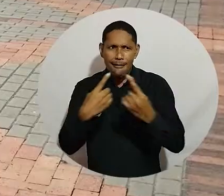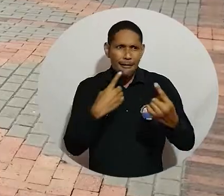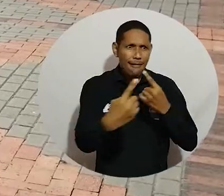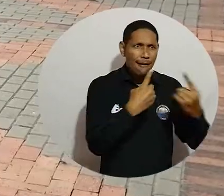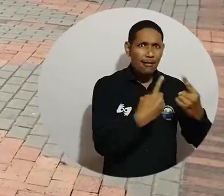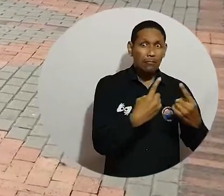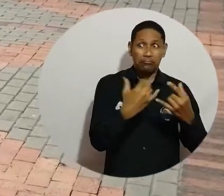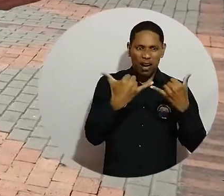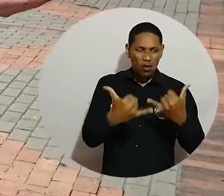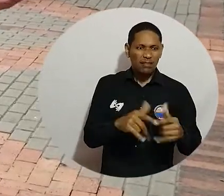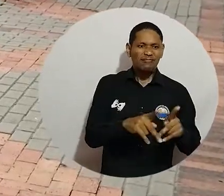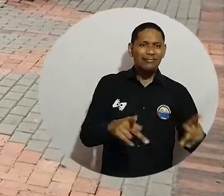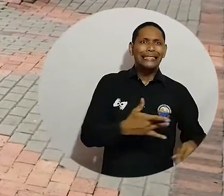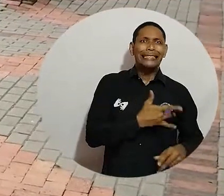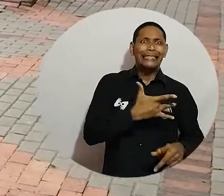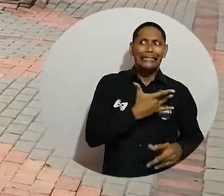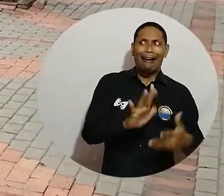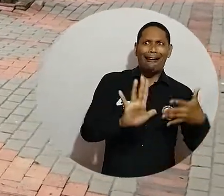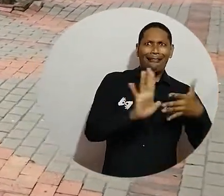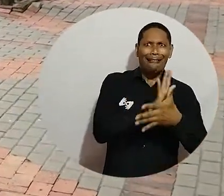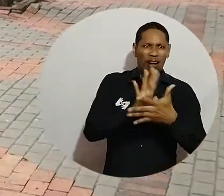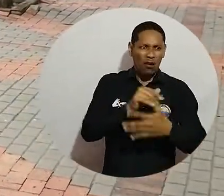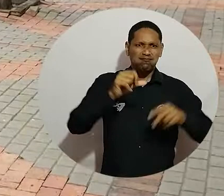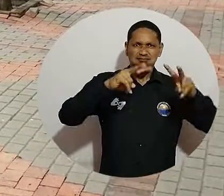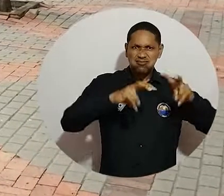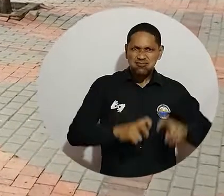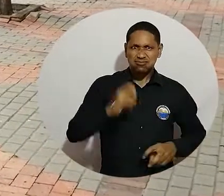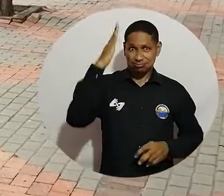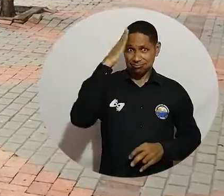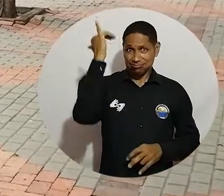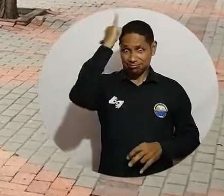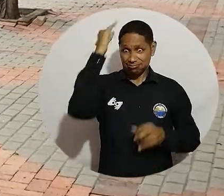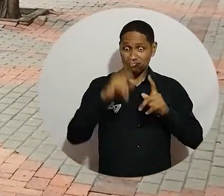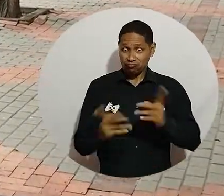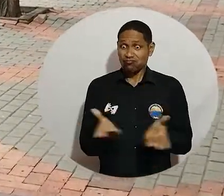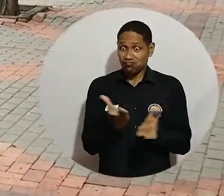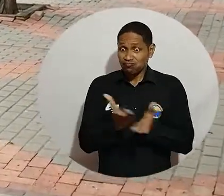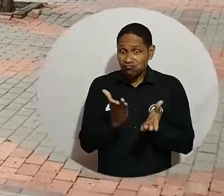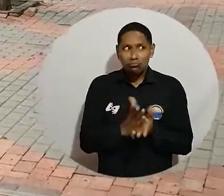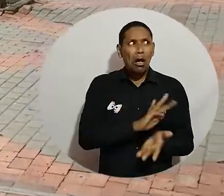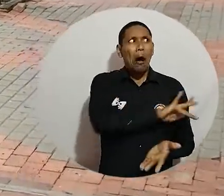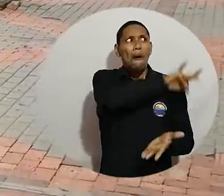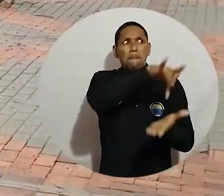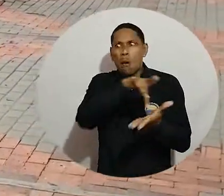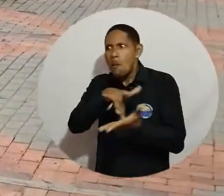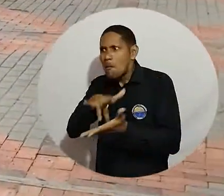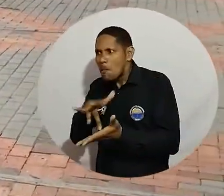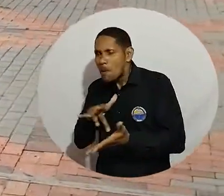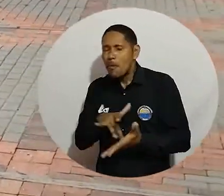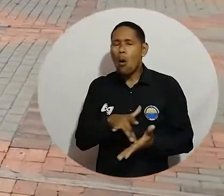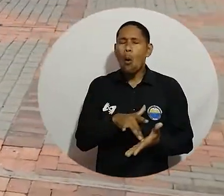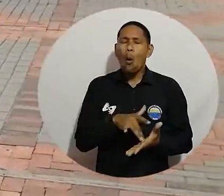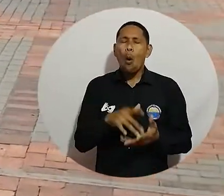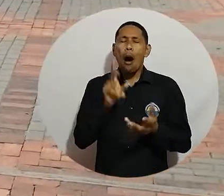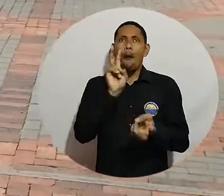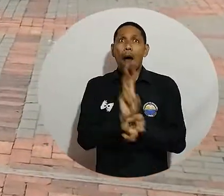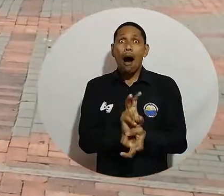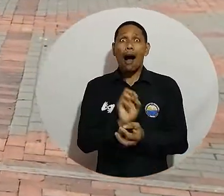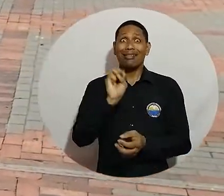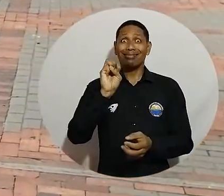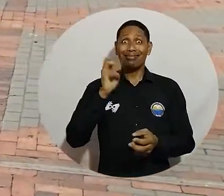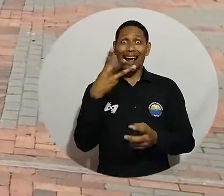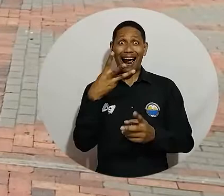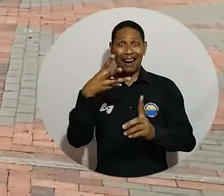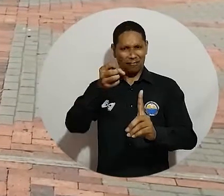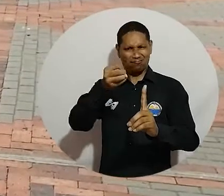saberes. Escuchemos las apreciaciones de investigadores, académicos y estudiantes extranjeros asistentes al tercer